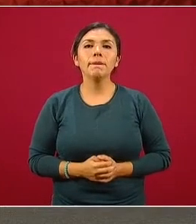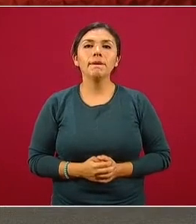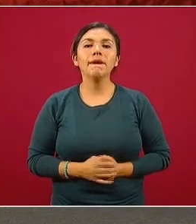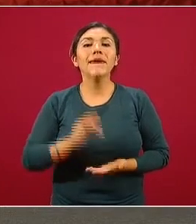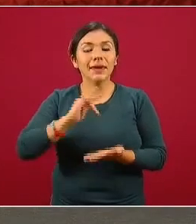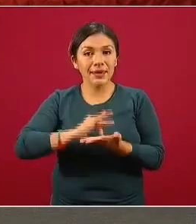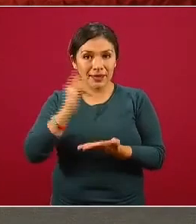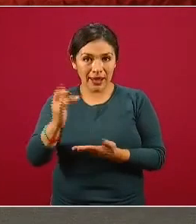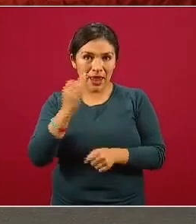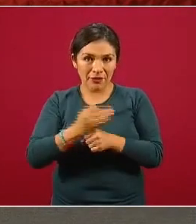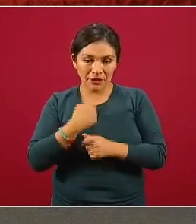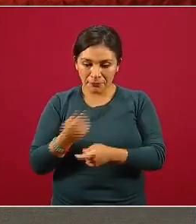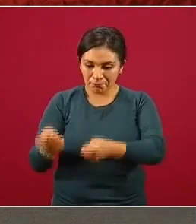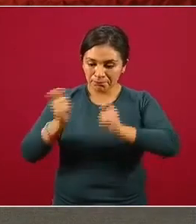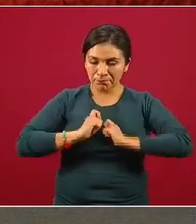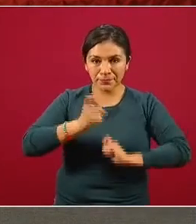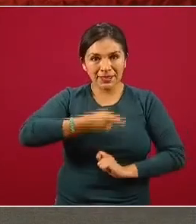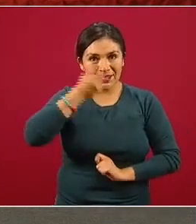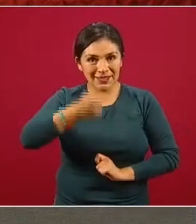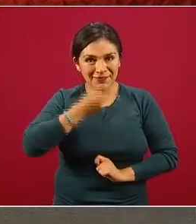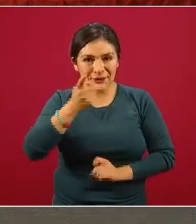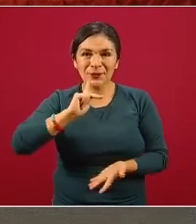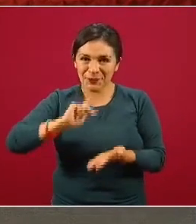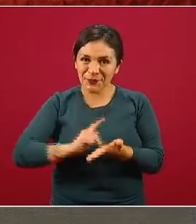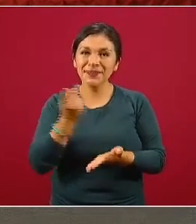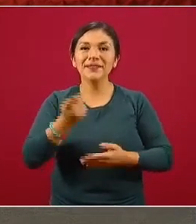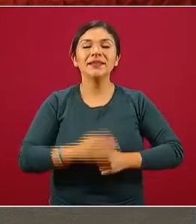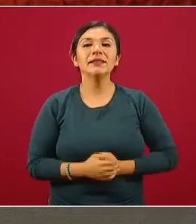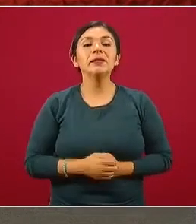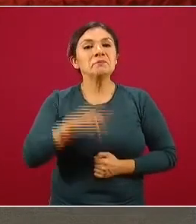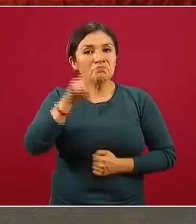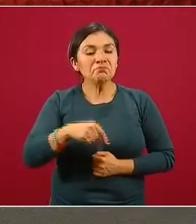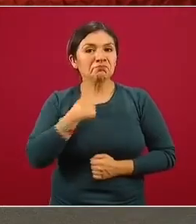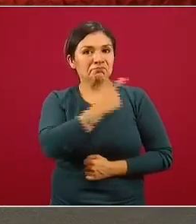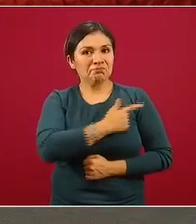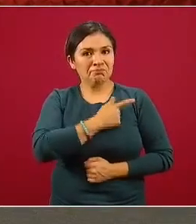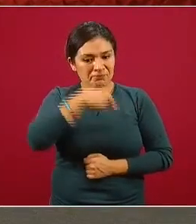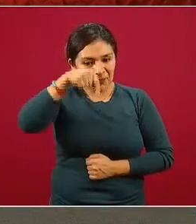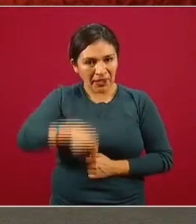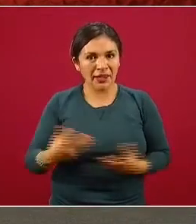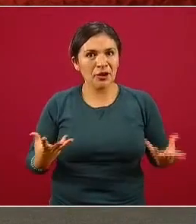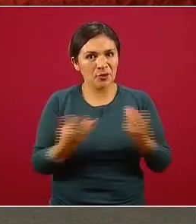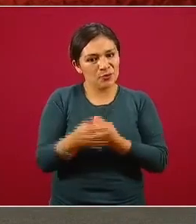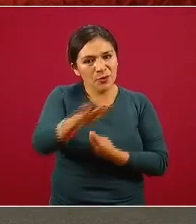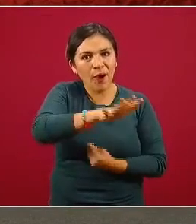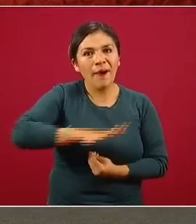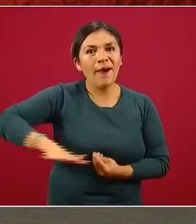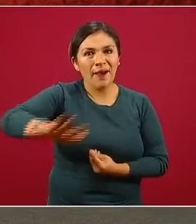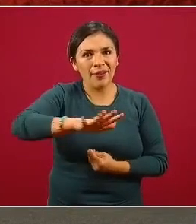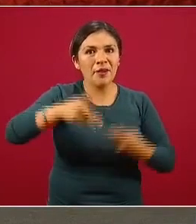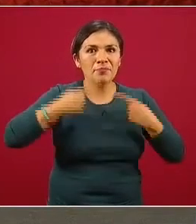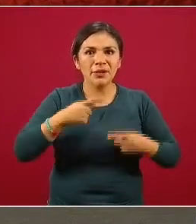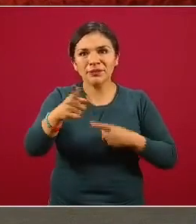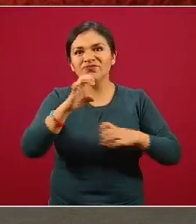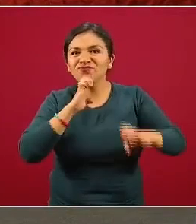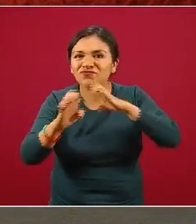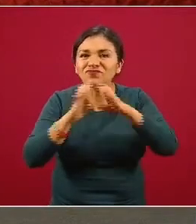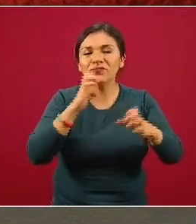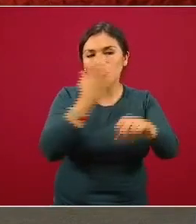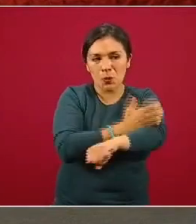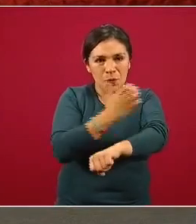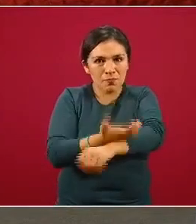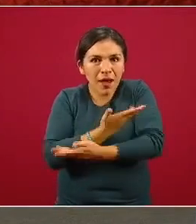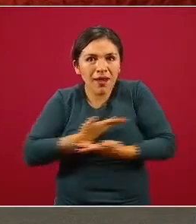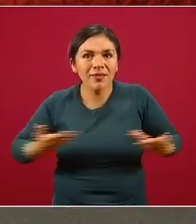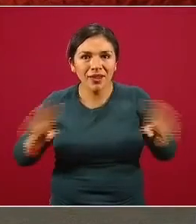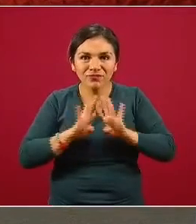Agradezco mucho la palabra una vez más. Es muy agradable estar aquí con todos ustedes, la gente de la prensa, mis compañeros,